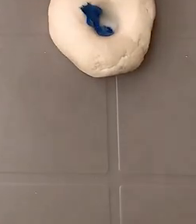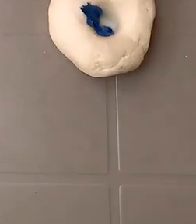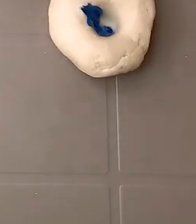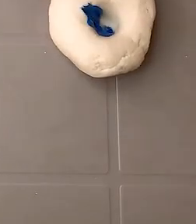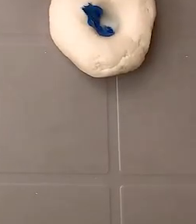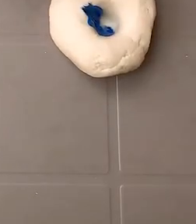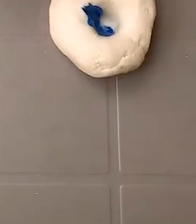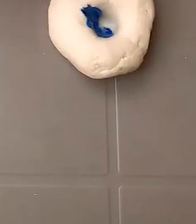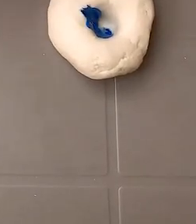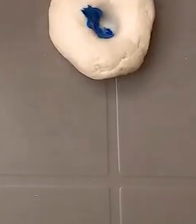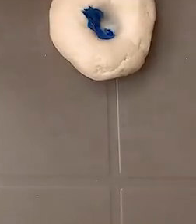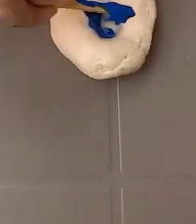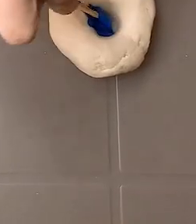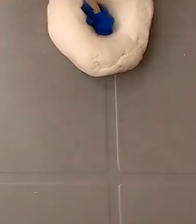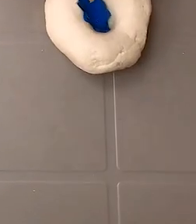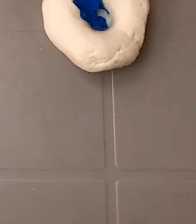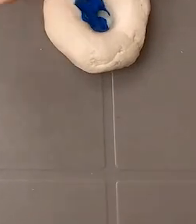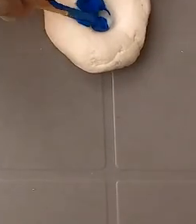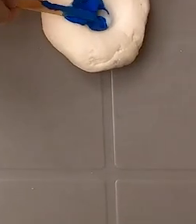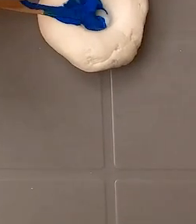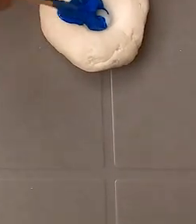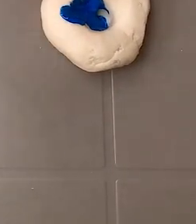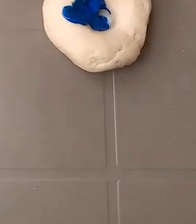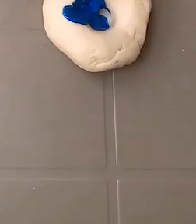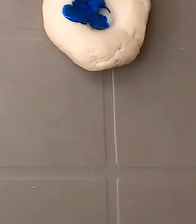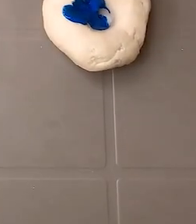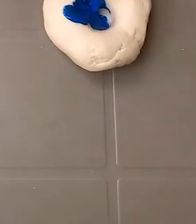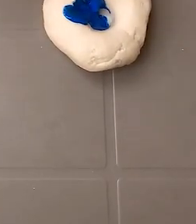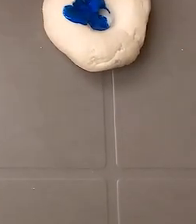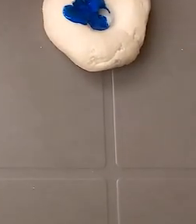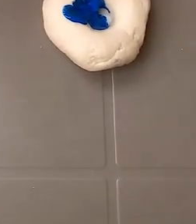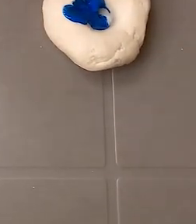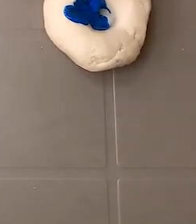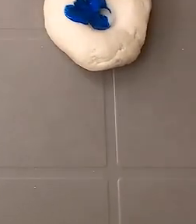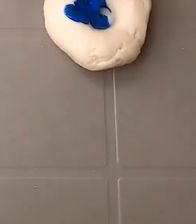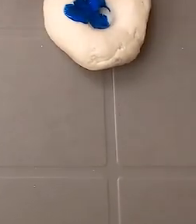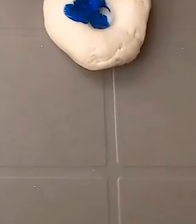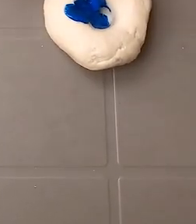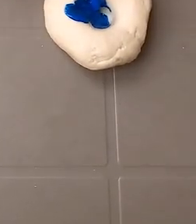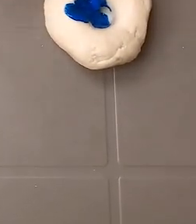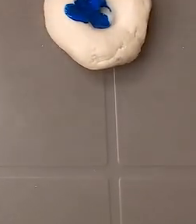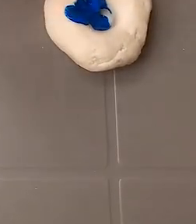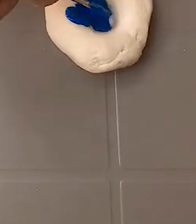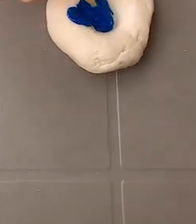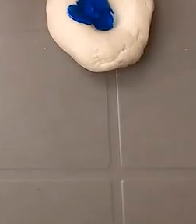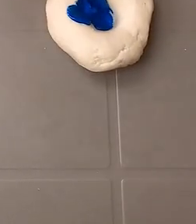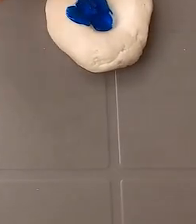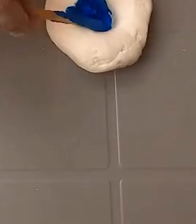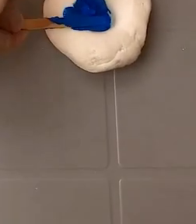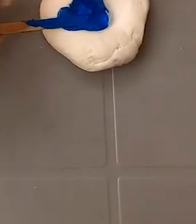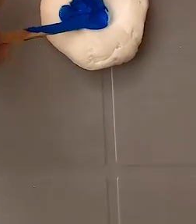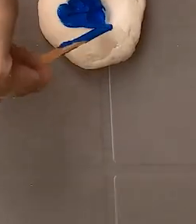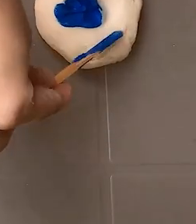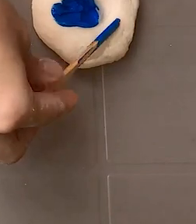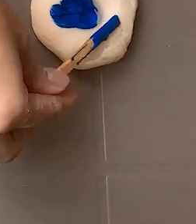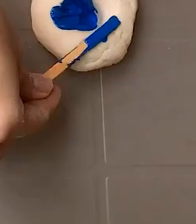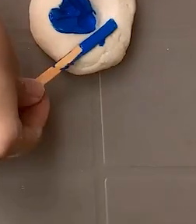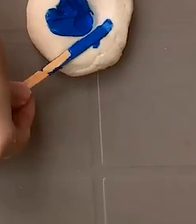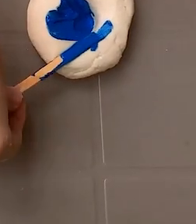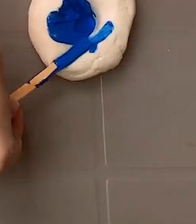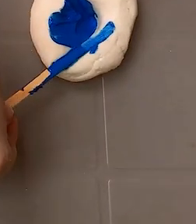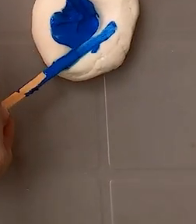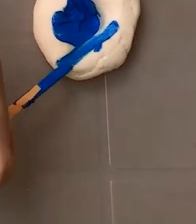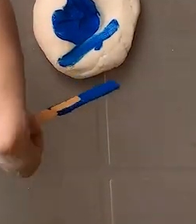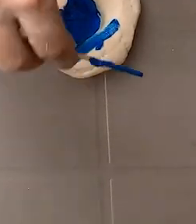Y se lo voy a colocar ahí. Procuremos que sea bastante para que